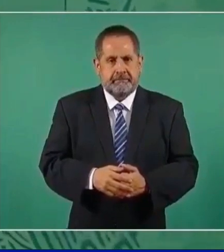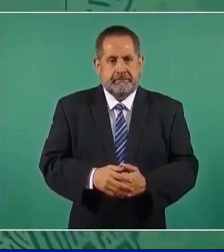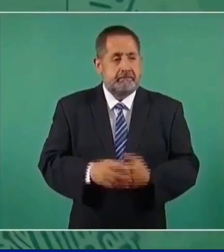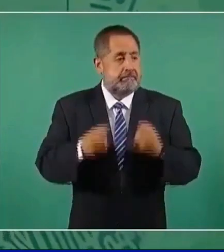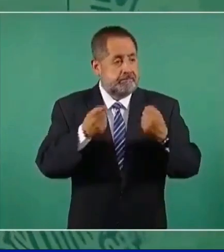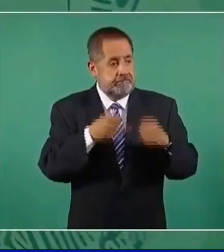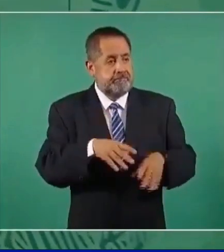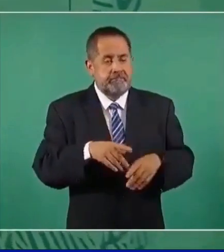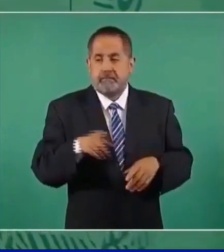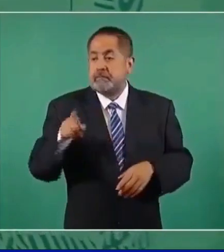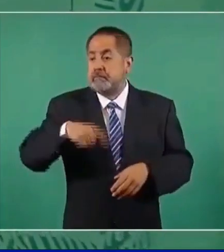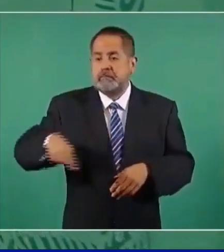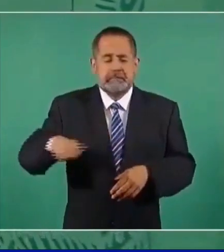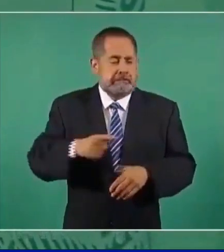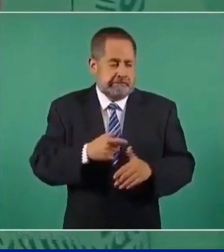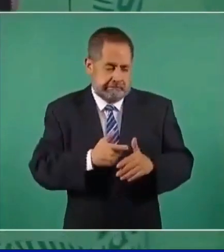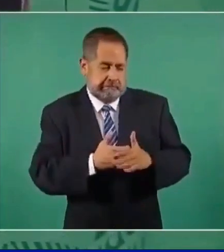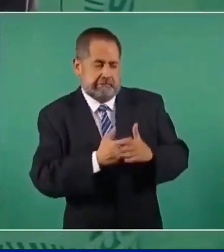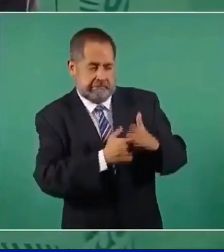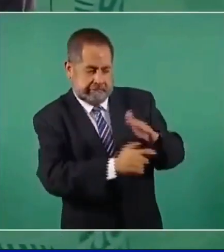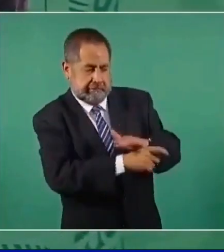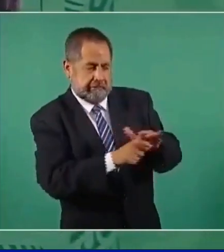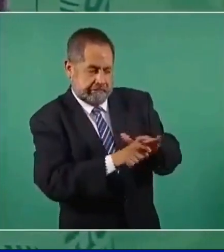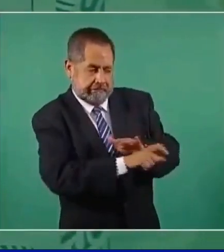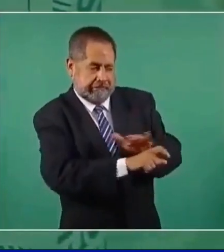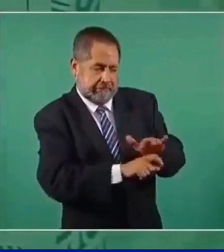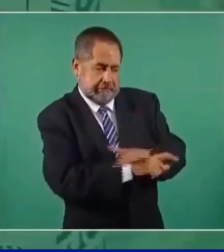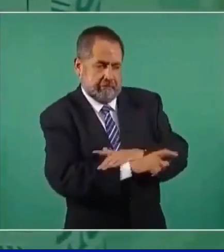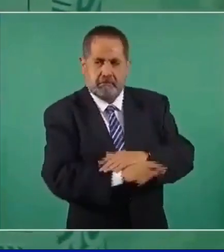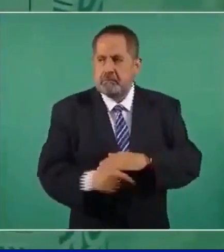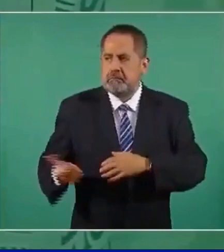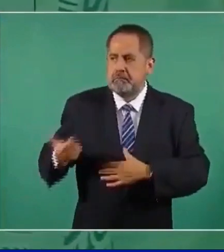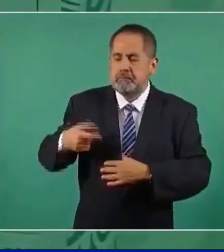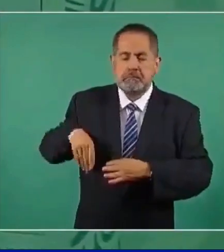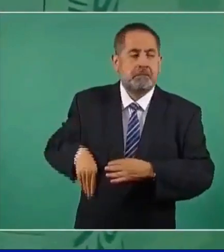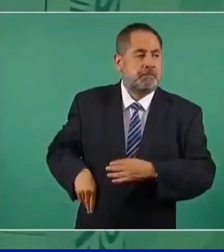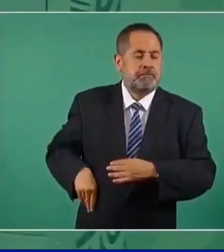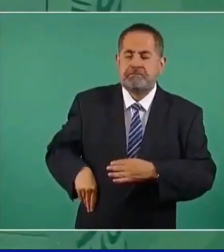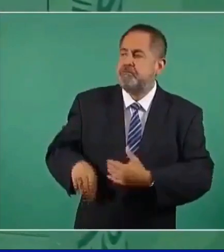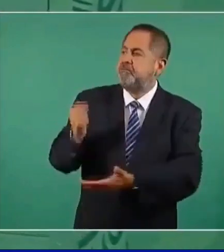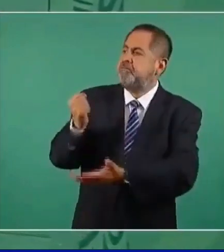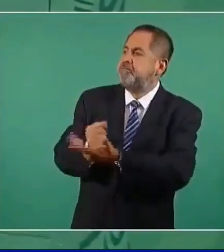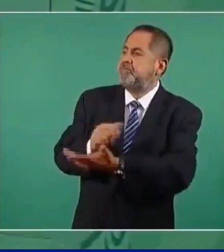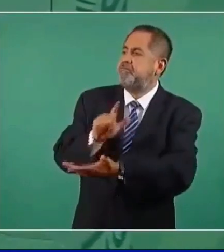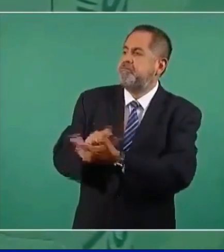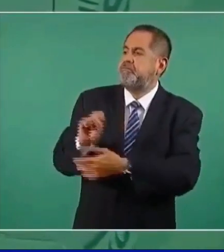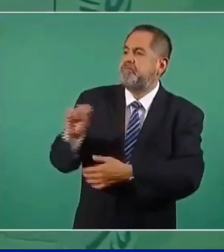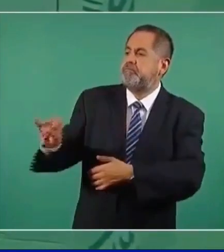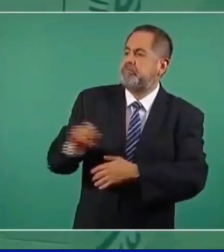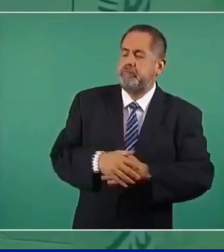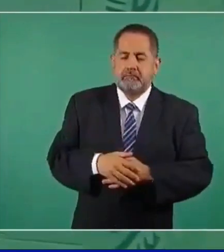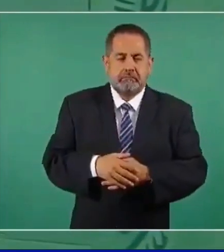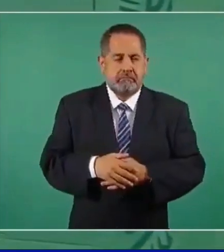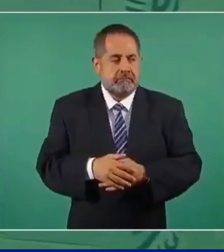entregaron esos sobornos para que se aprobara la reforma energética y resulta